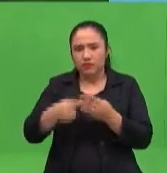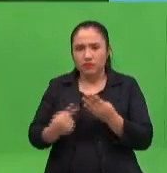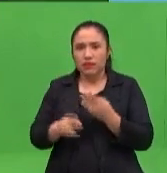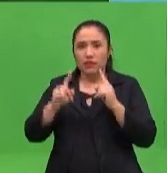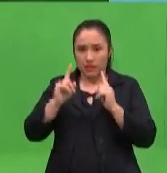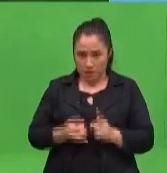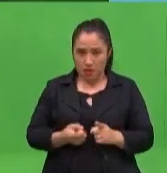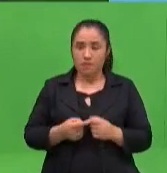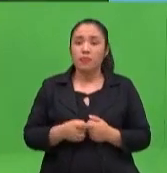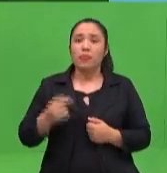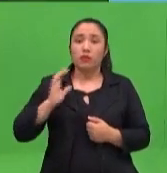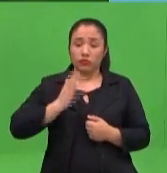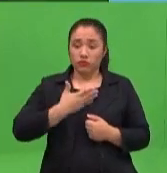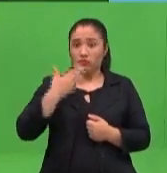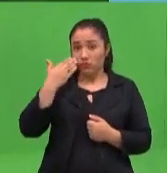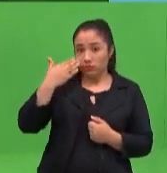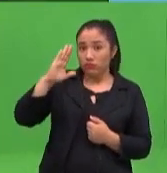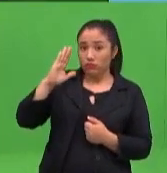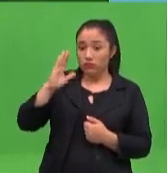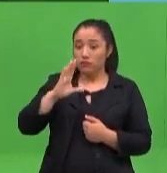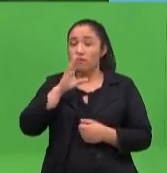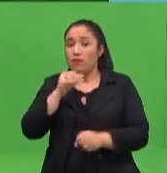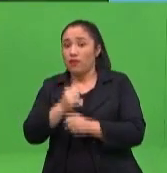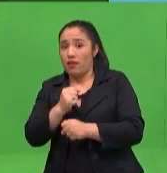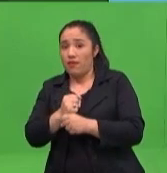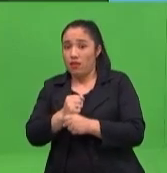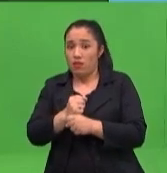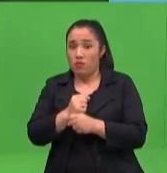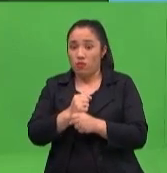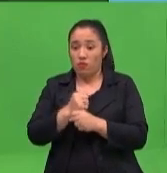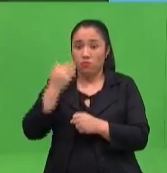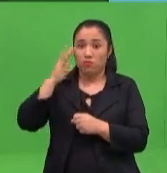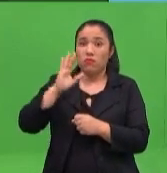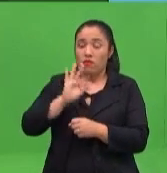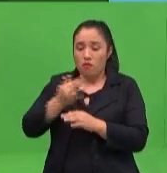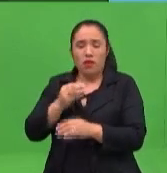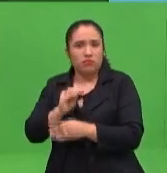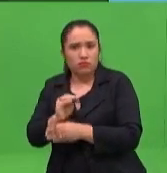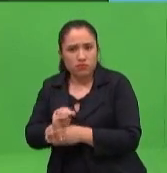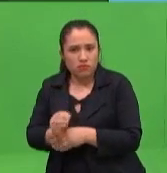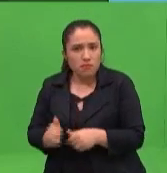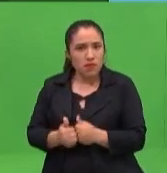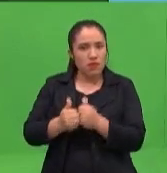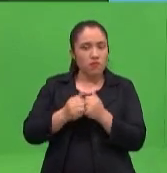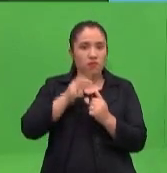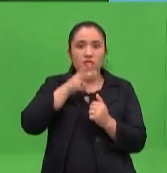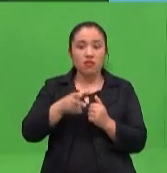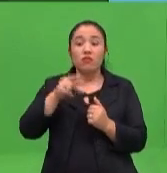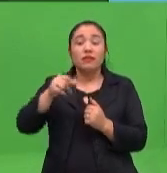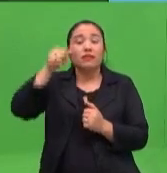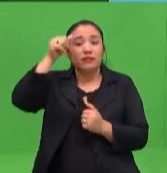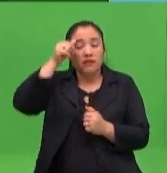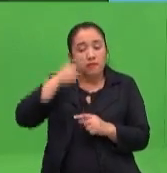persona, nosotros los adultos somos las personas que tenemos que marcar el horizonte de nuestros hijos, ¿verdad? Y